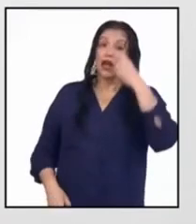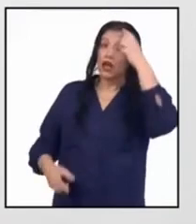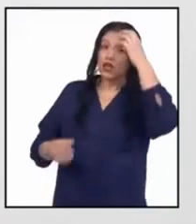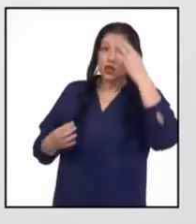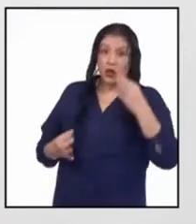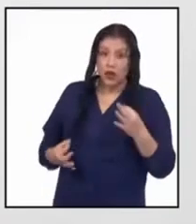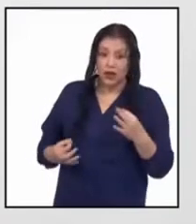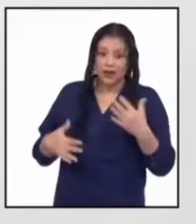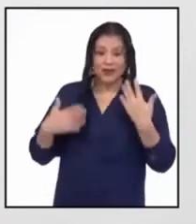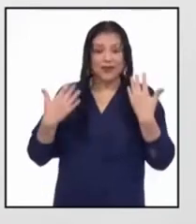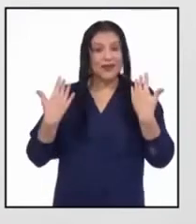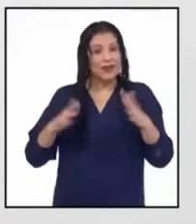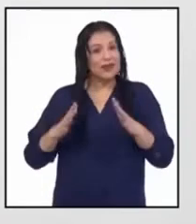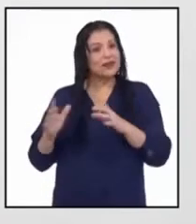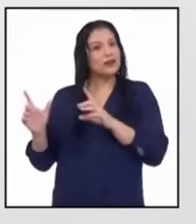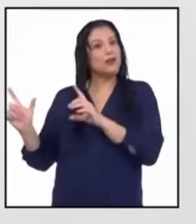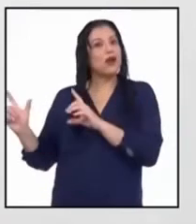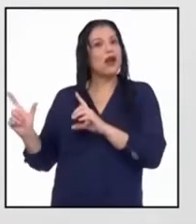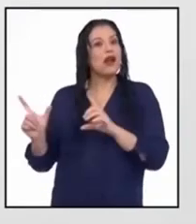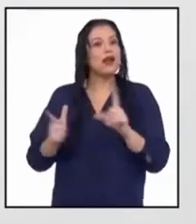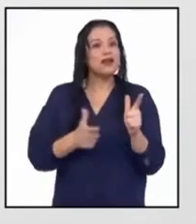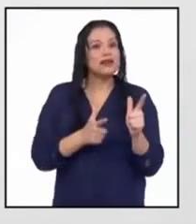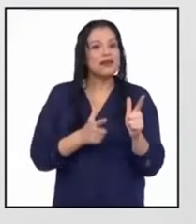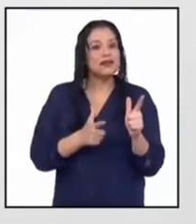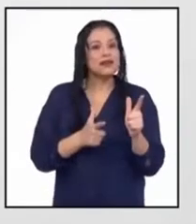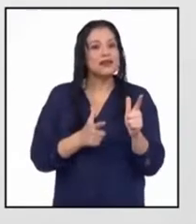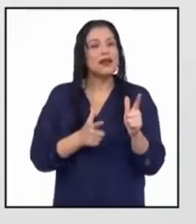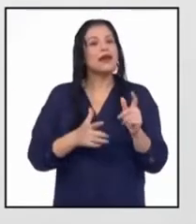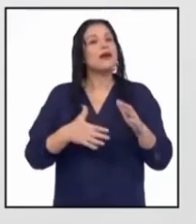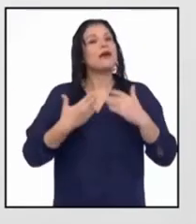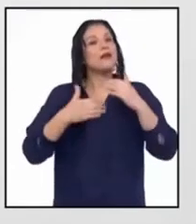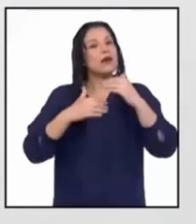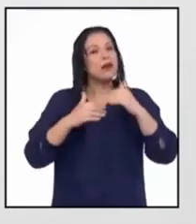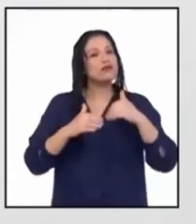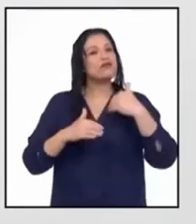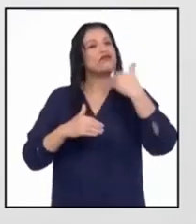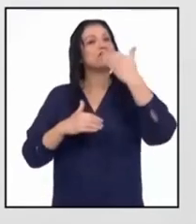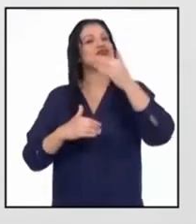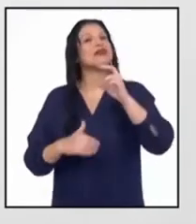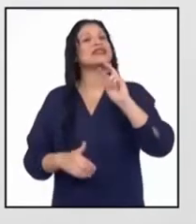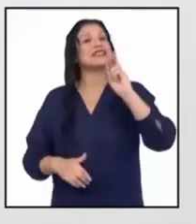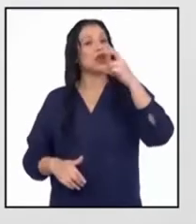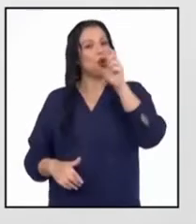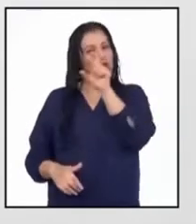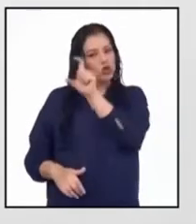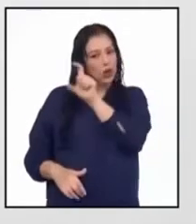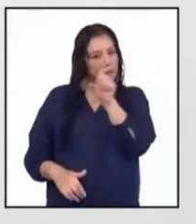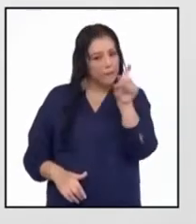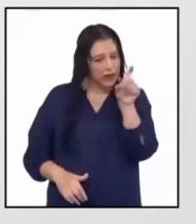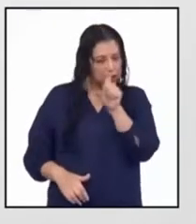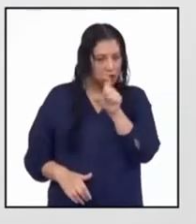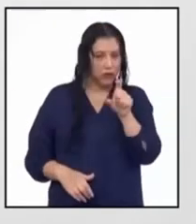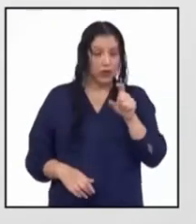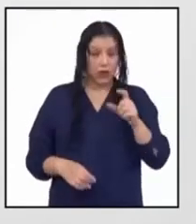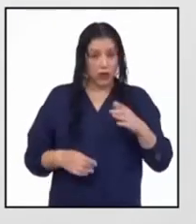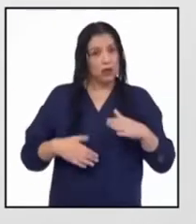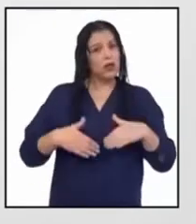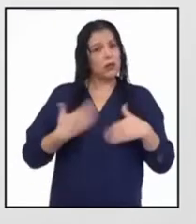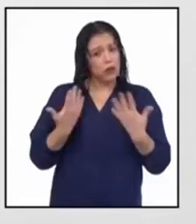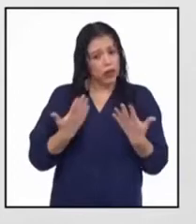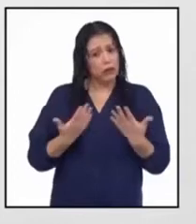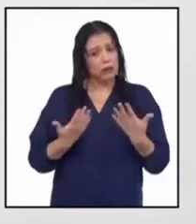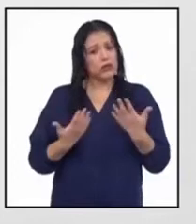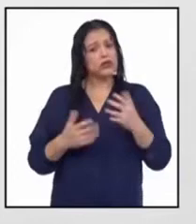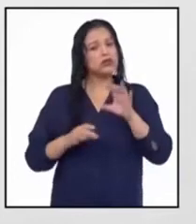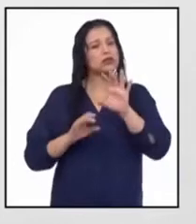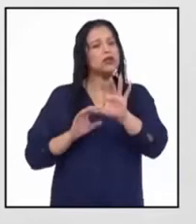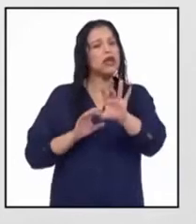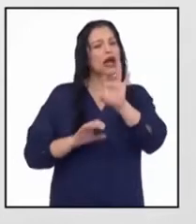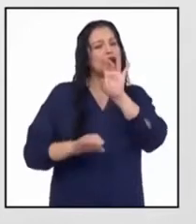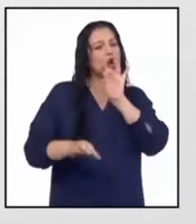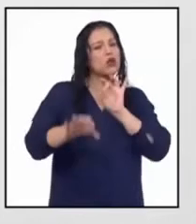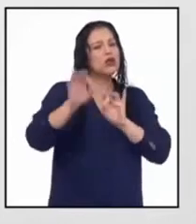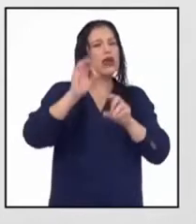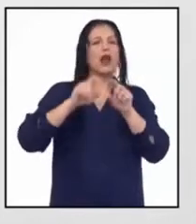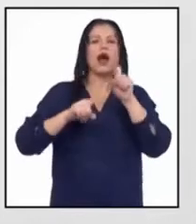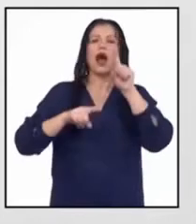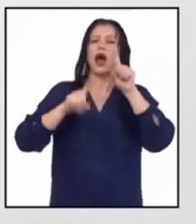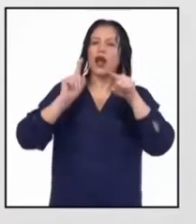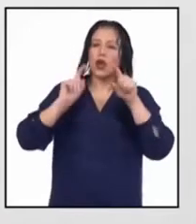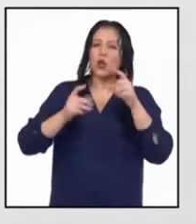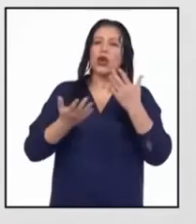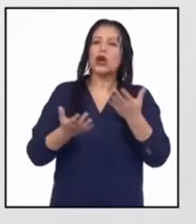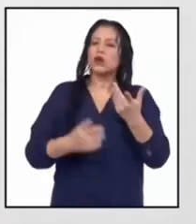estamos listos para pasar al segundo párrafo, donde podremos encontrar algunas cosas